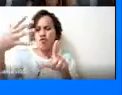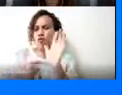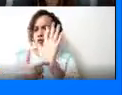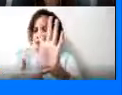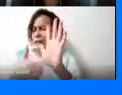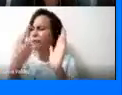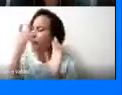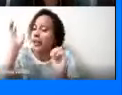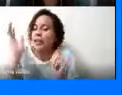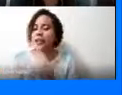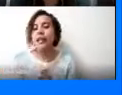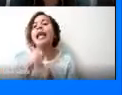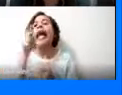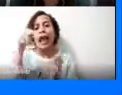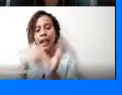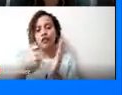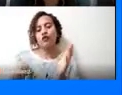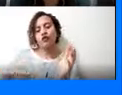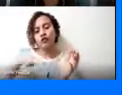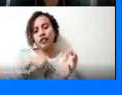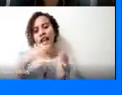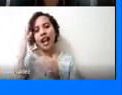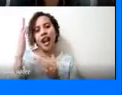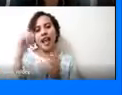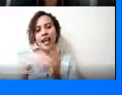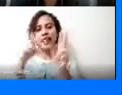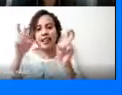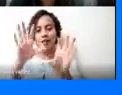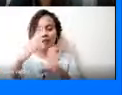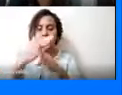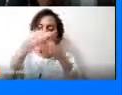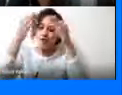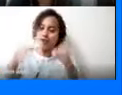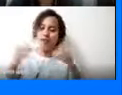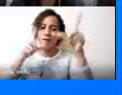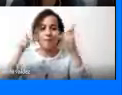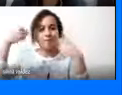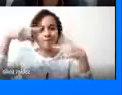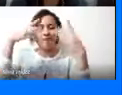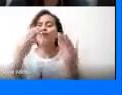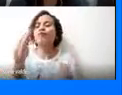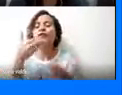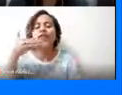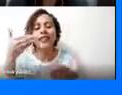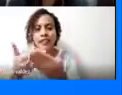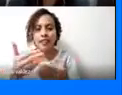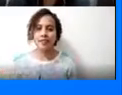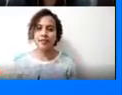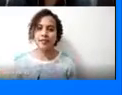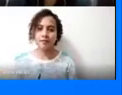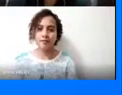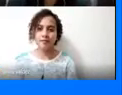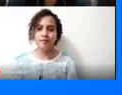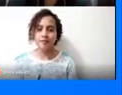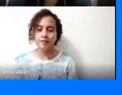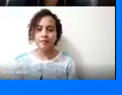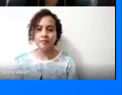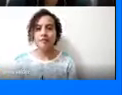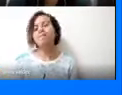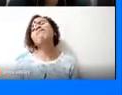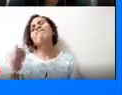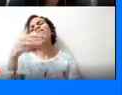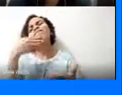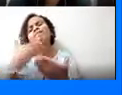y pues esta fue nuestra charla en materia de seguridad turística. Muchísimas gracias. A ti